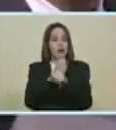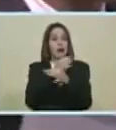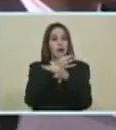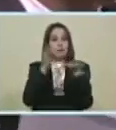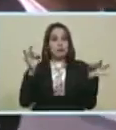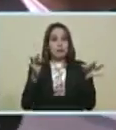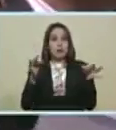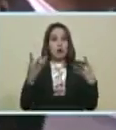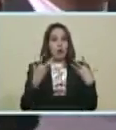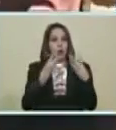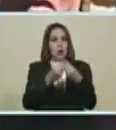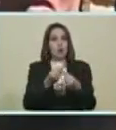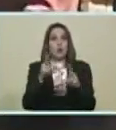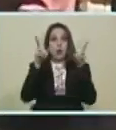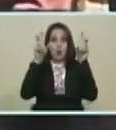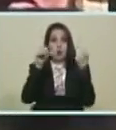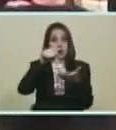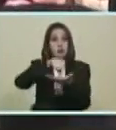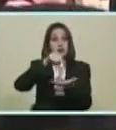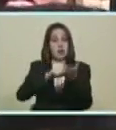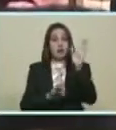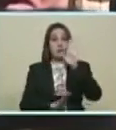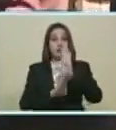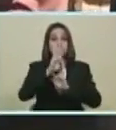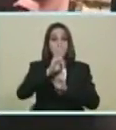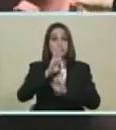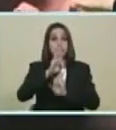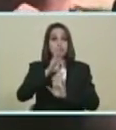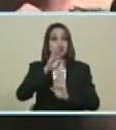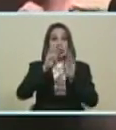Kazajistán Que es un nuevo centro De desarrollo Del mundo